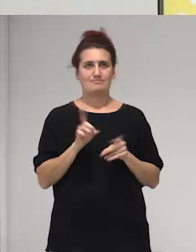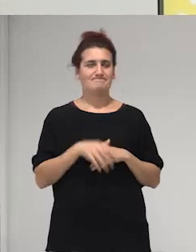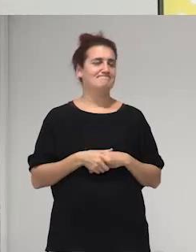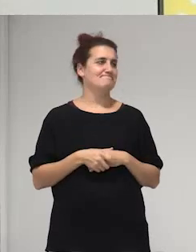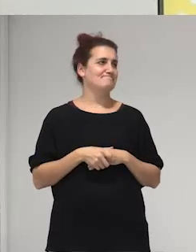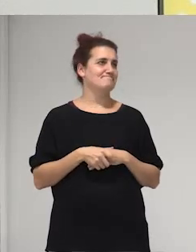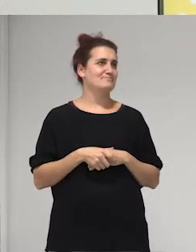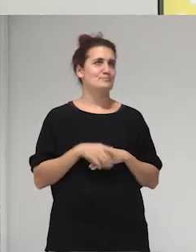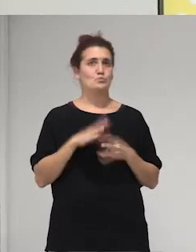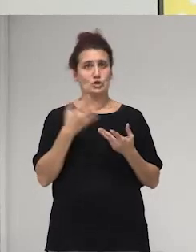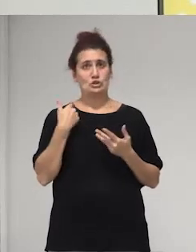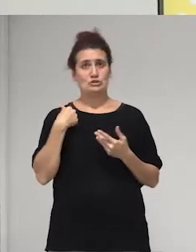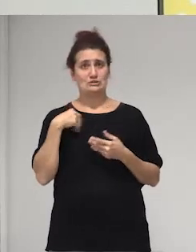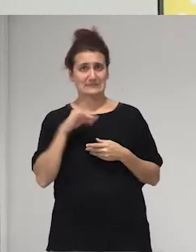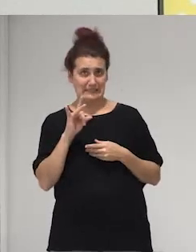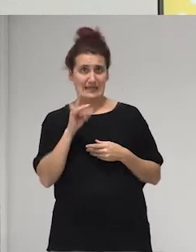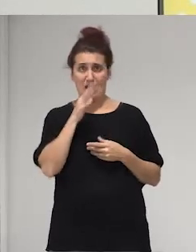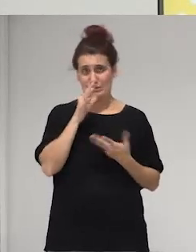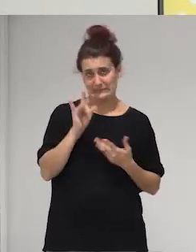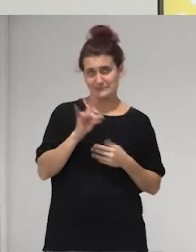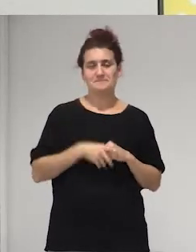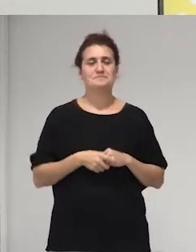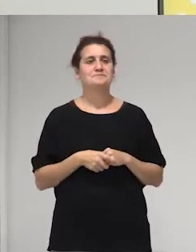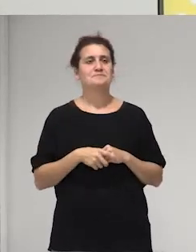bueno si hoy si